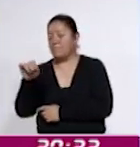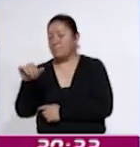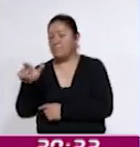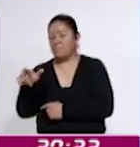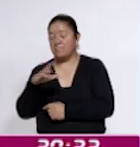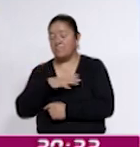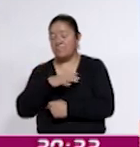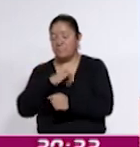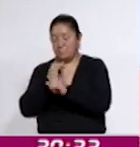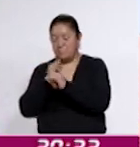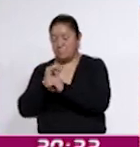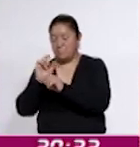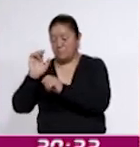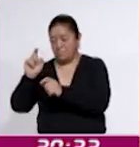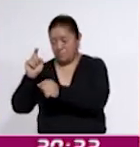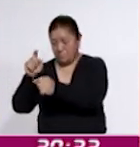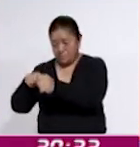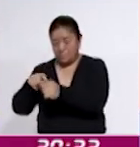Noticias, Edith López.